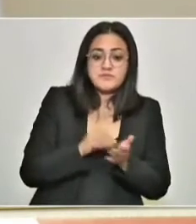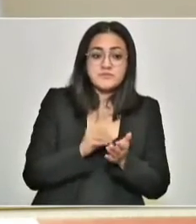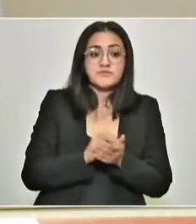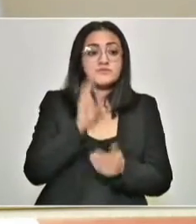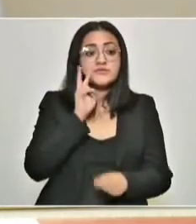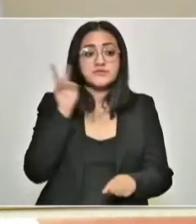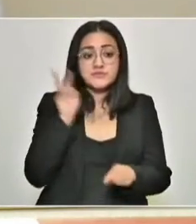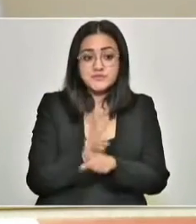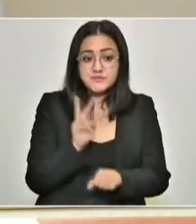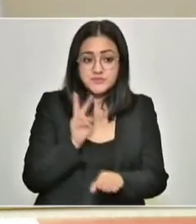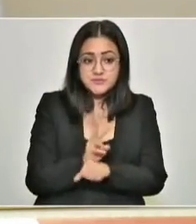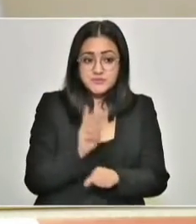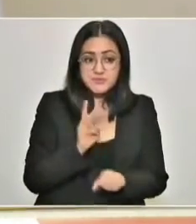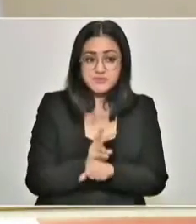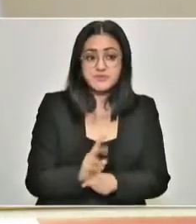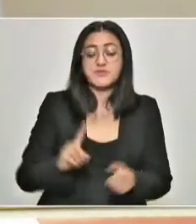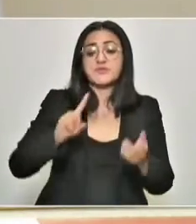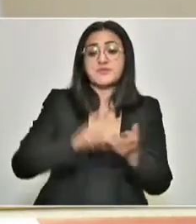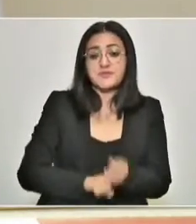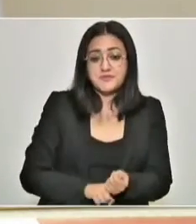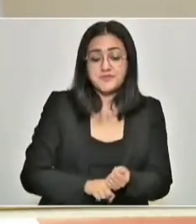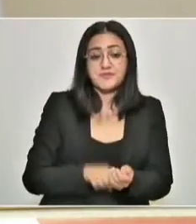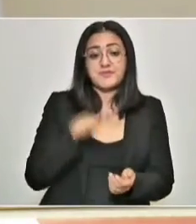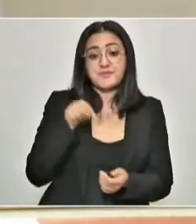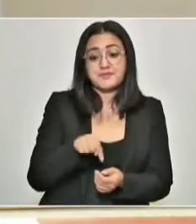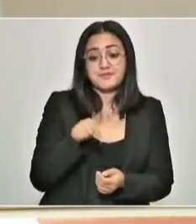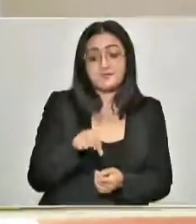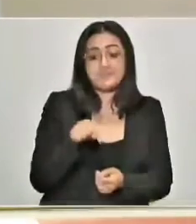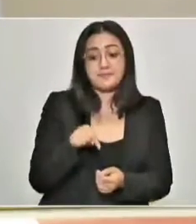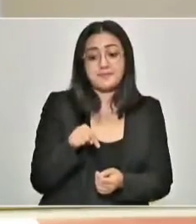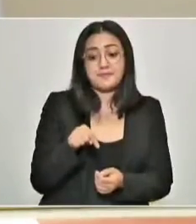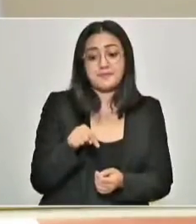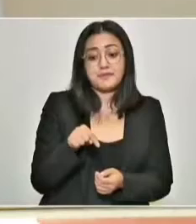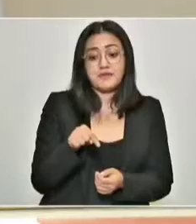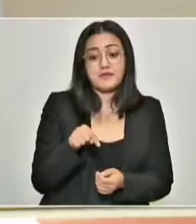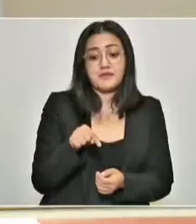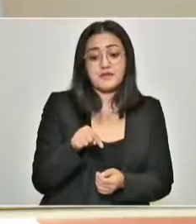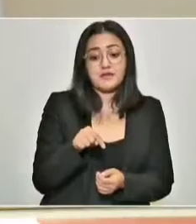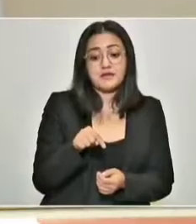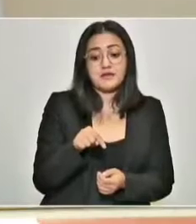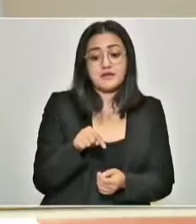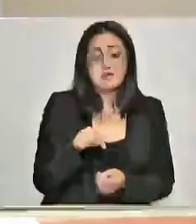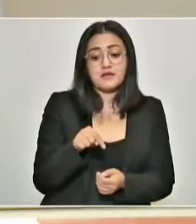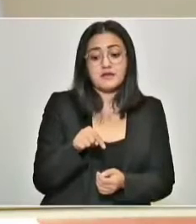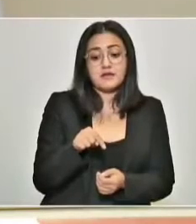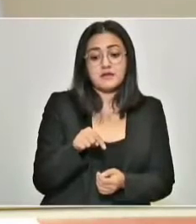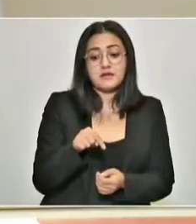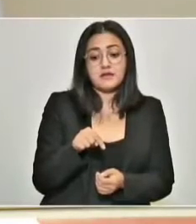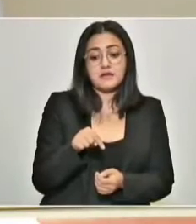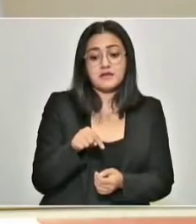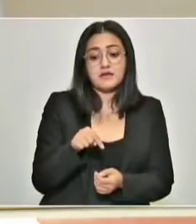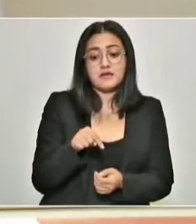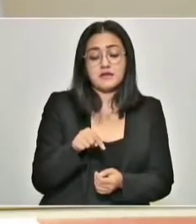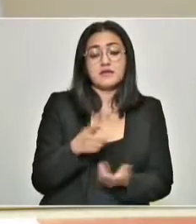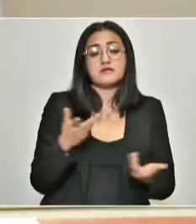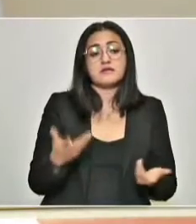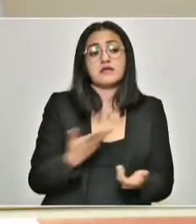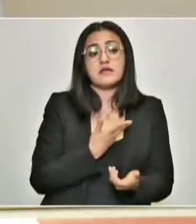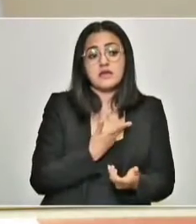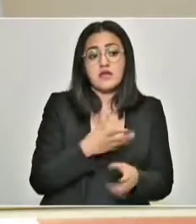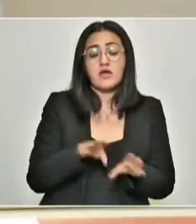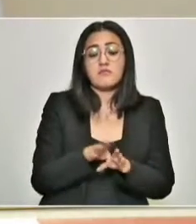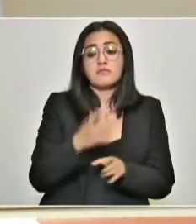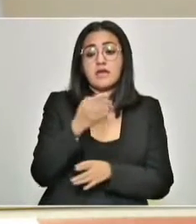vigilancia en los, en la, en la, en proveerlos y tener disposición de